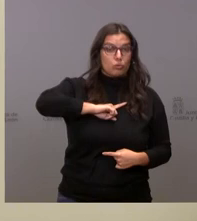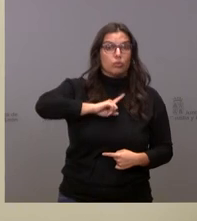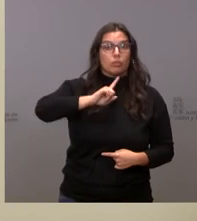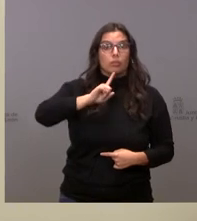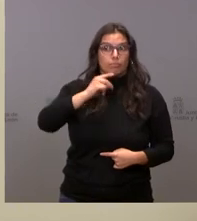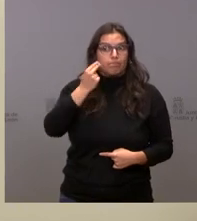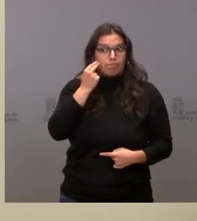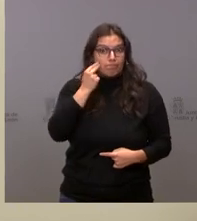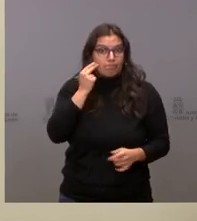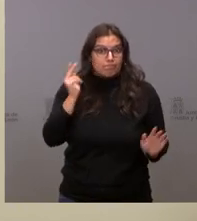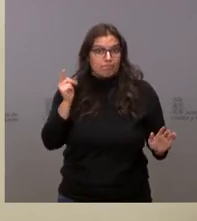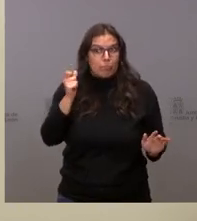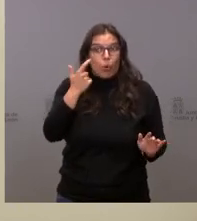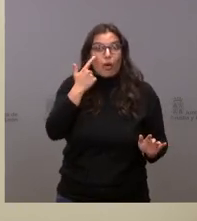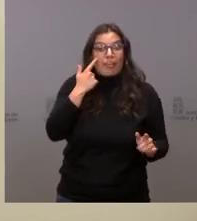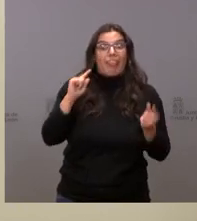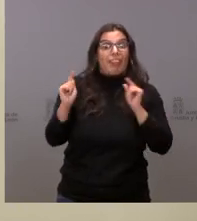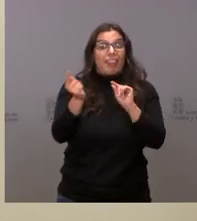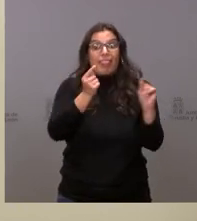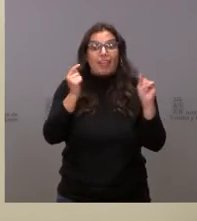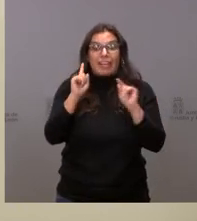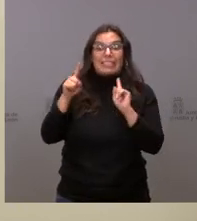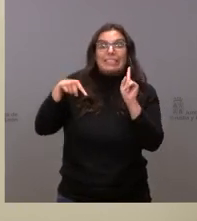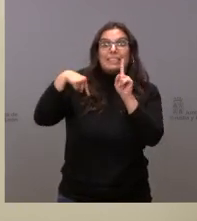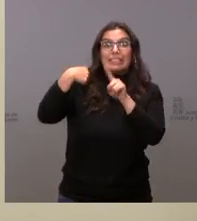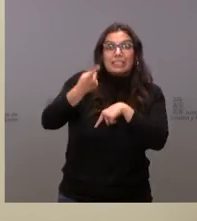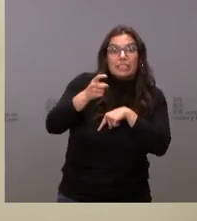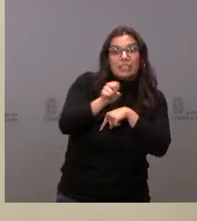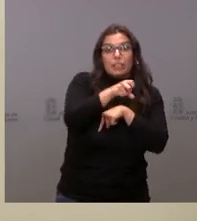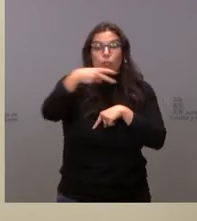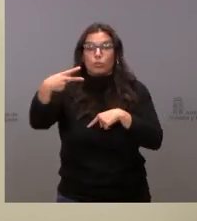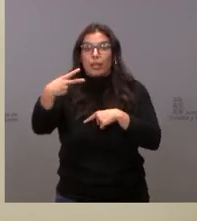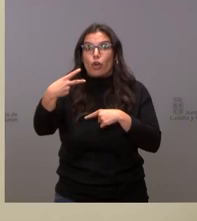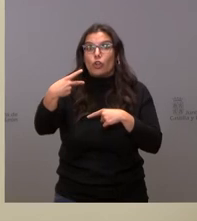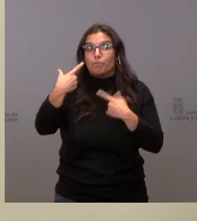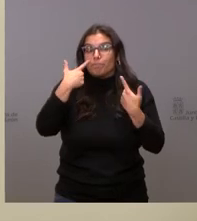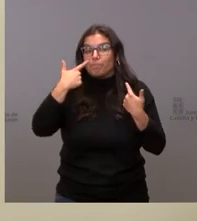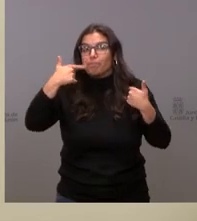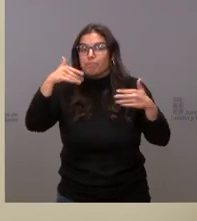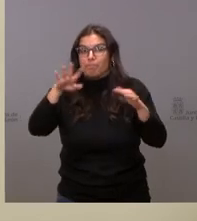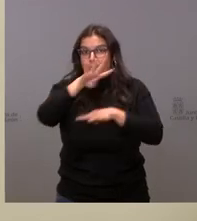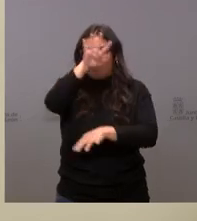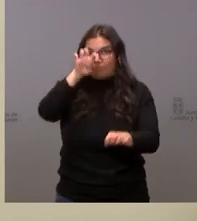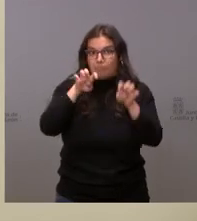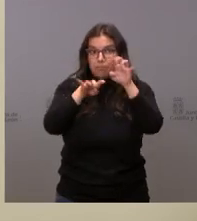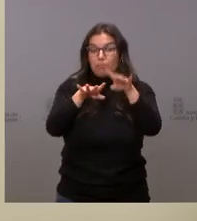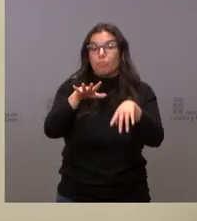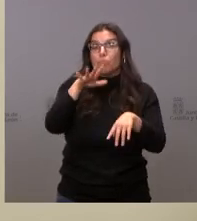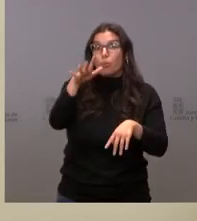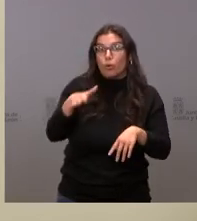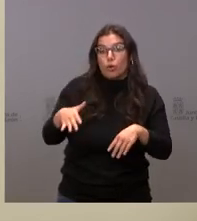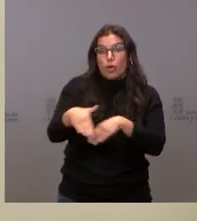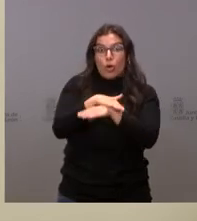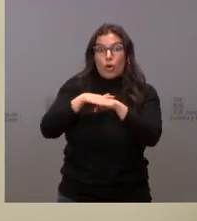tememos lo que pueda resultar en un debate de financiación impulsado por un gobierno que tiene las